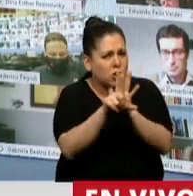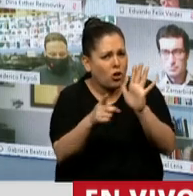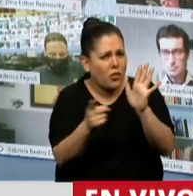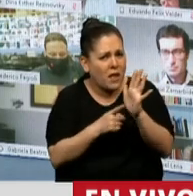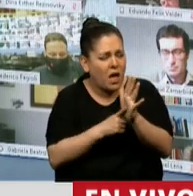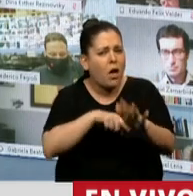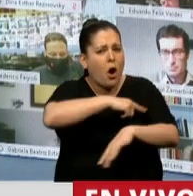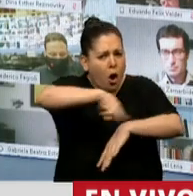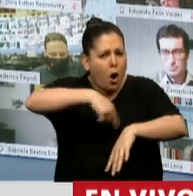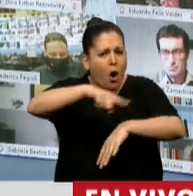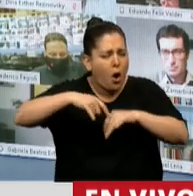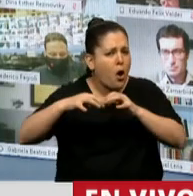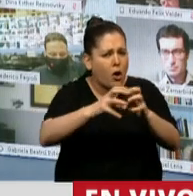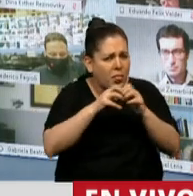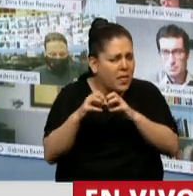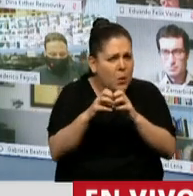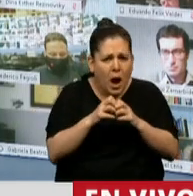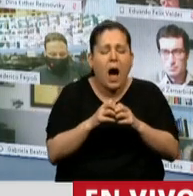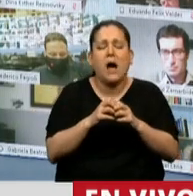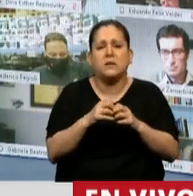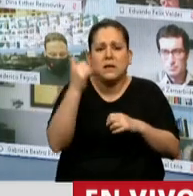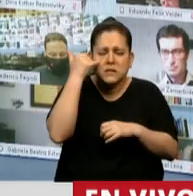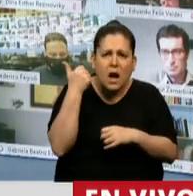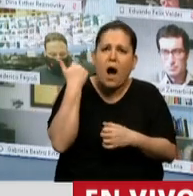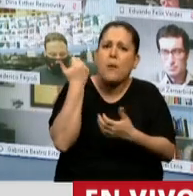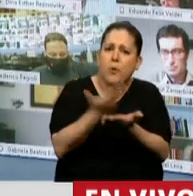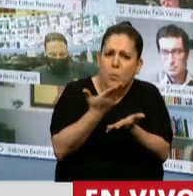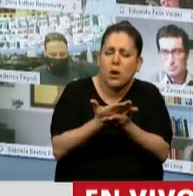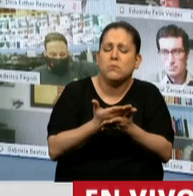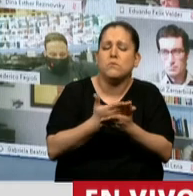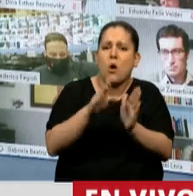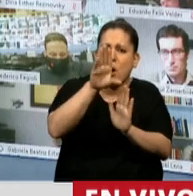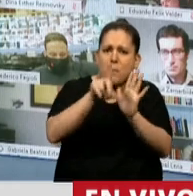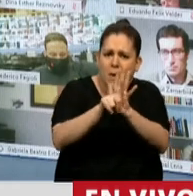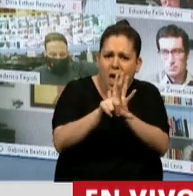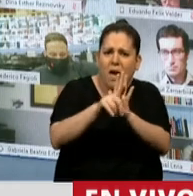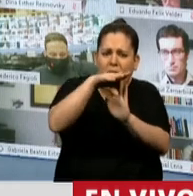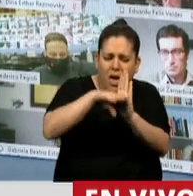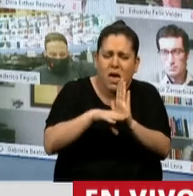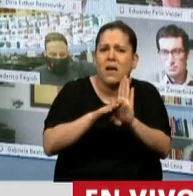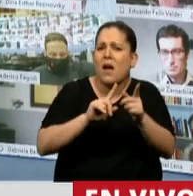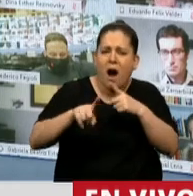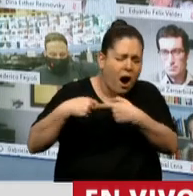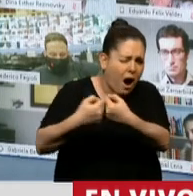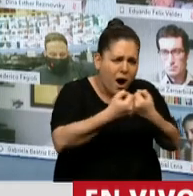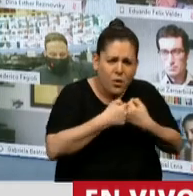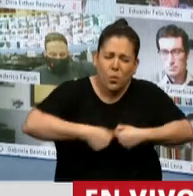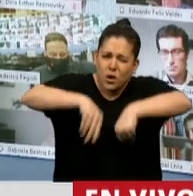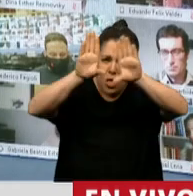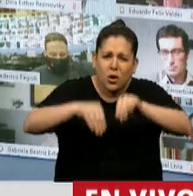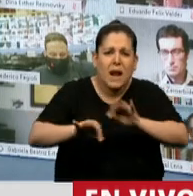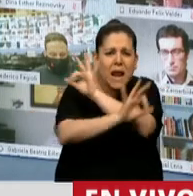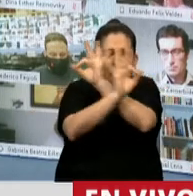horas de debate y de haber planteado un proyecto en el que había absolutamente consenso y que nadie